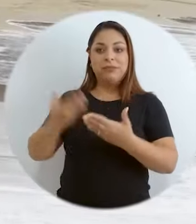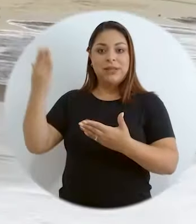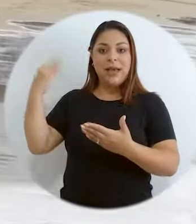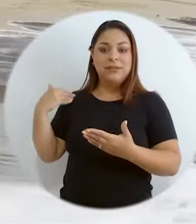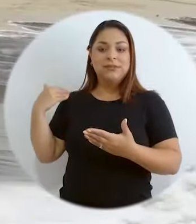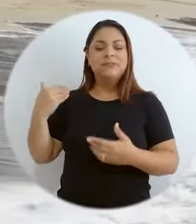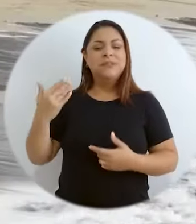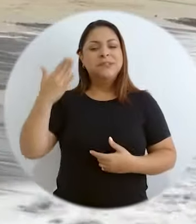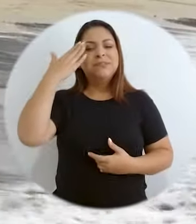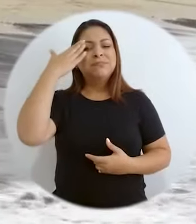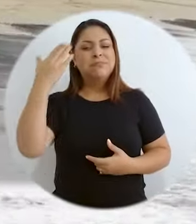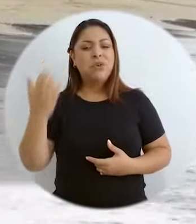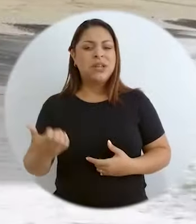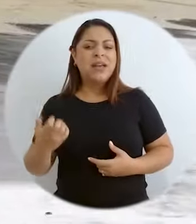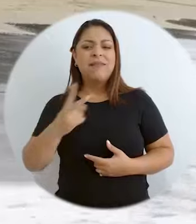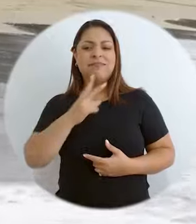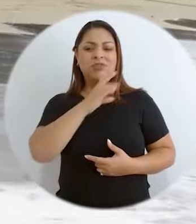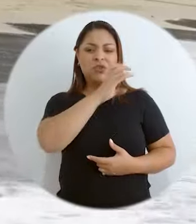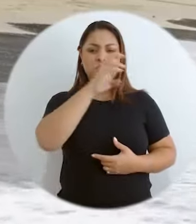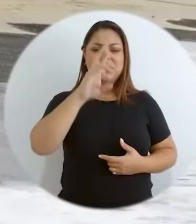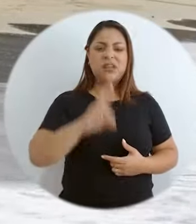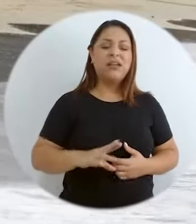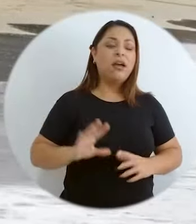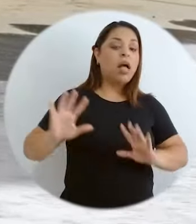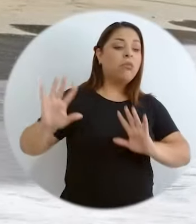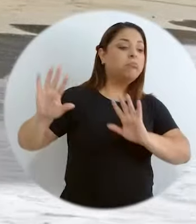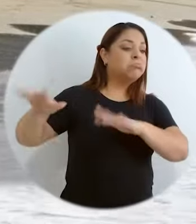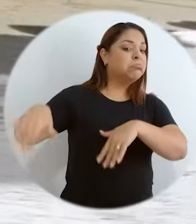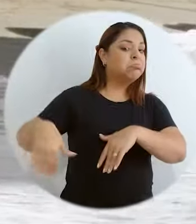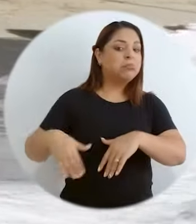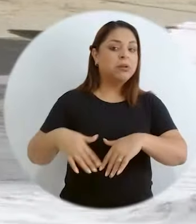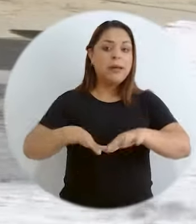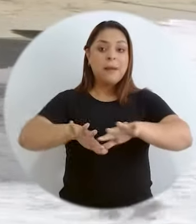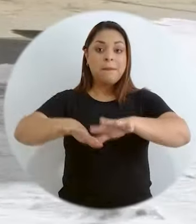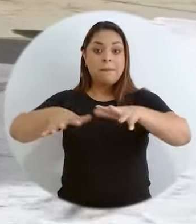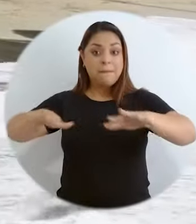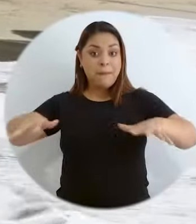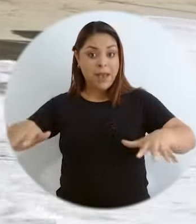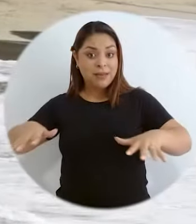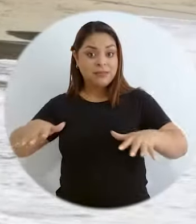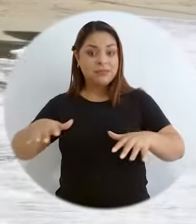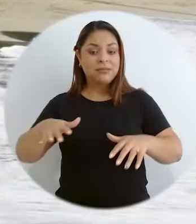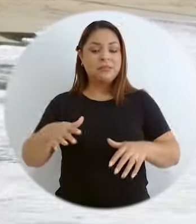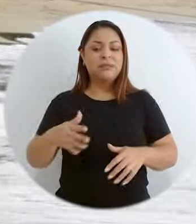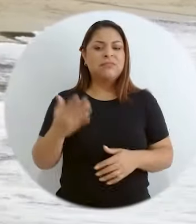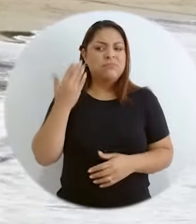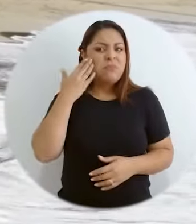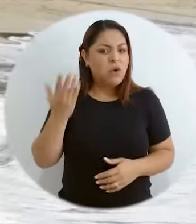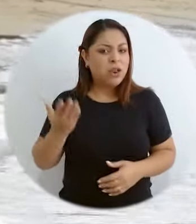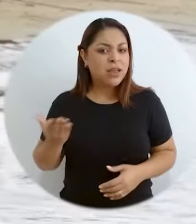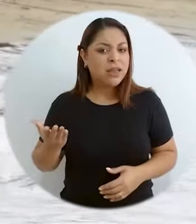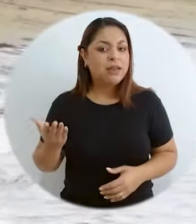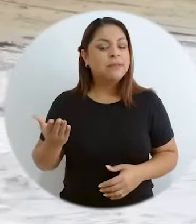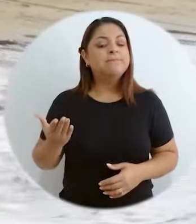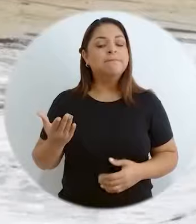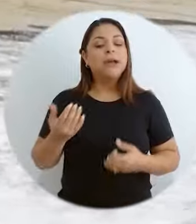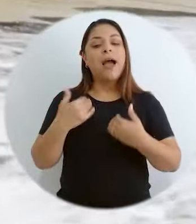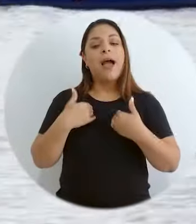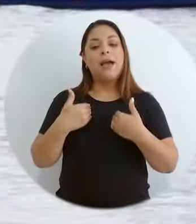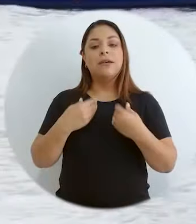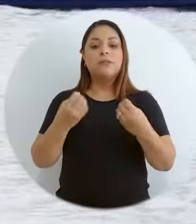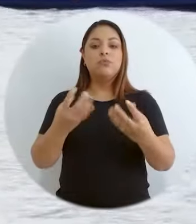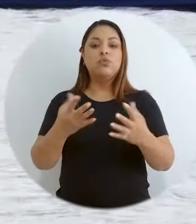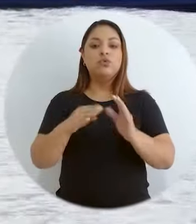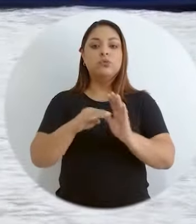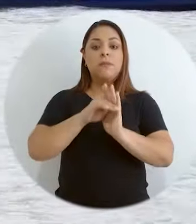estábamos hablando al inicio de por qué le hemos dado a la espalda a nuestros mares y océanos en el contexto de